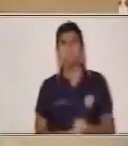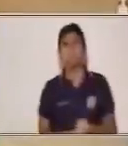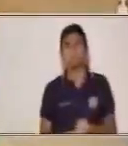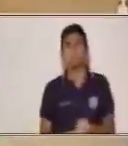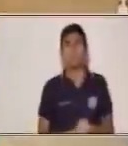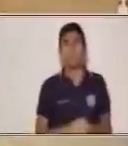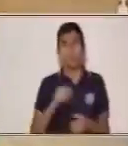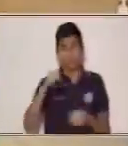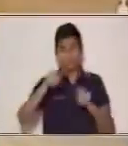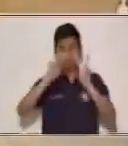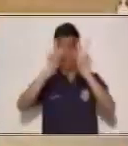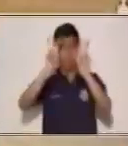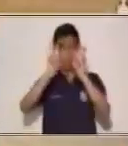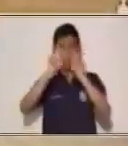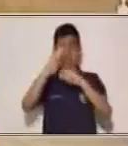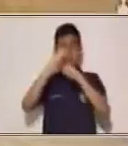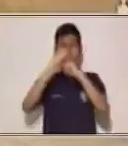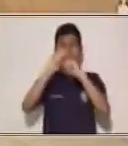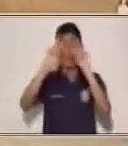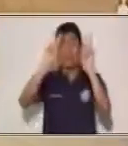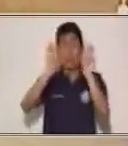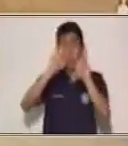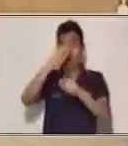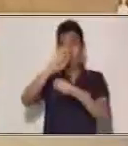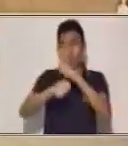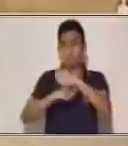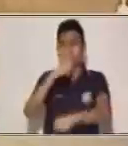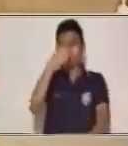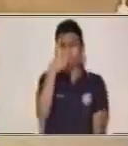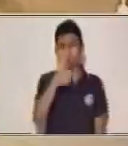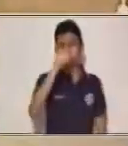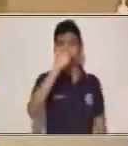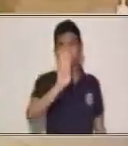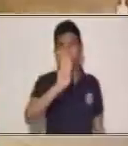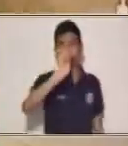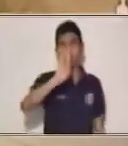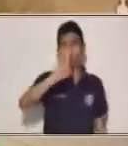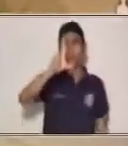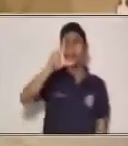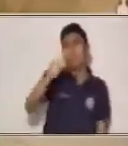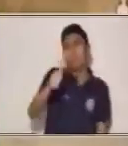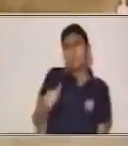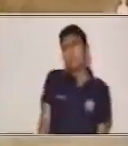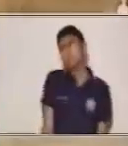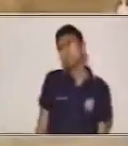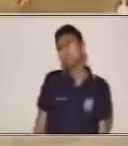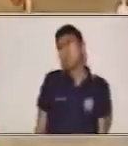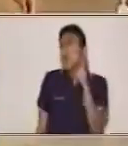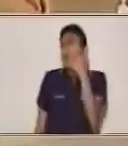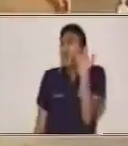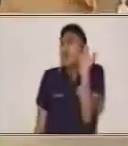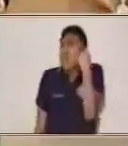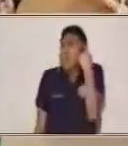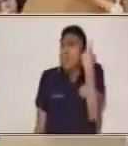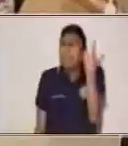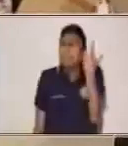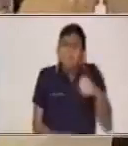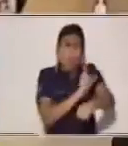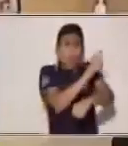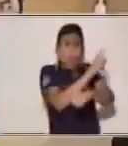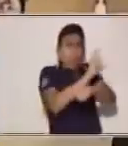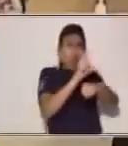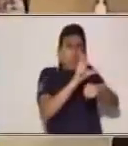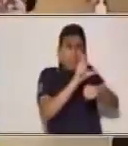a pasar al tema de la fábula. ¿Cuál crees tú que es la diferencia entre un cuento y una fábula?